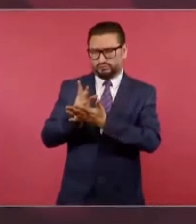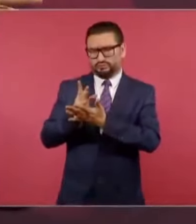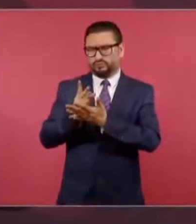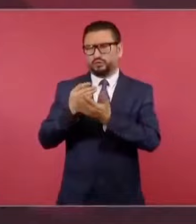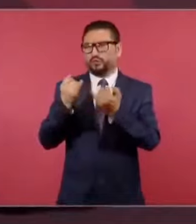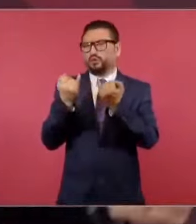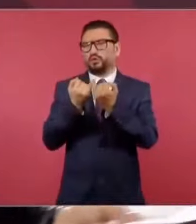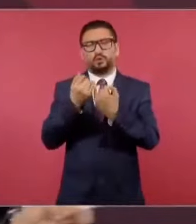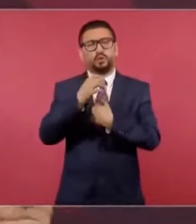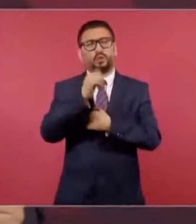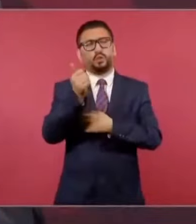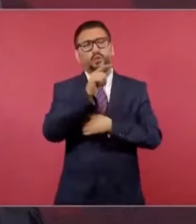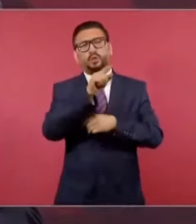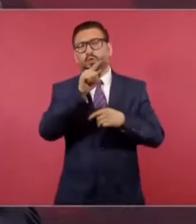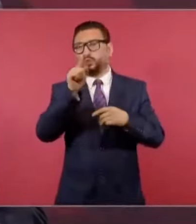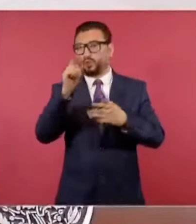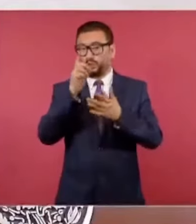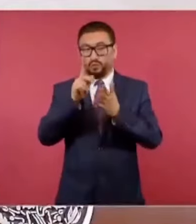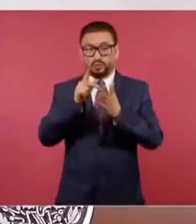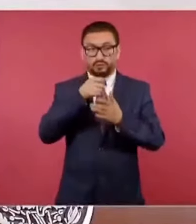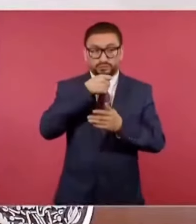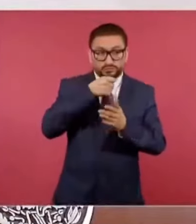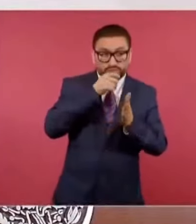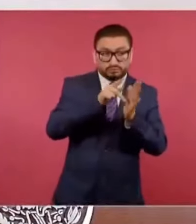de otros periodistas,